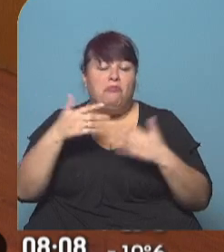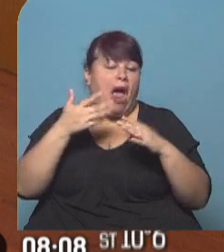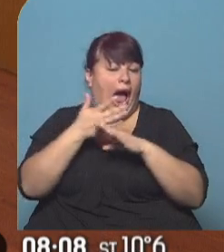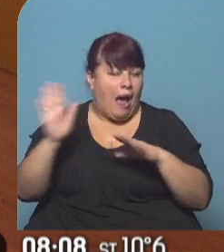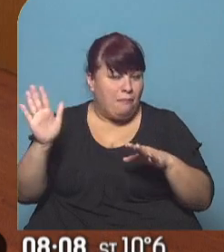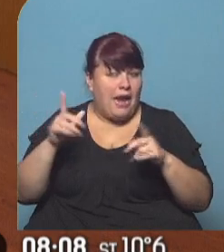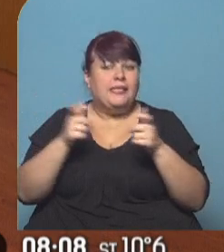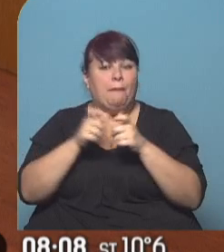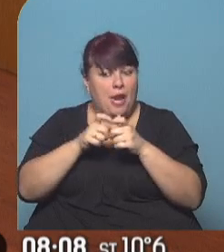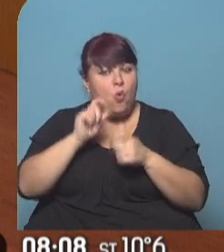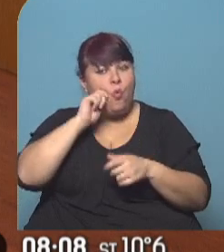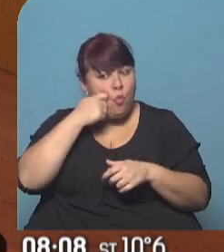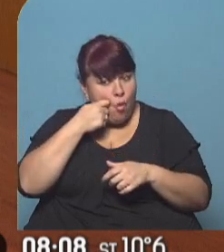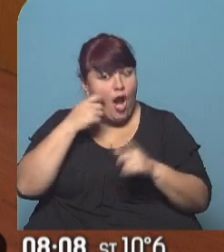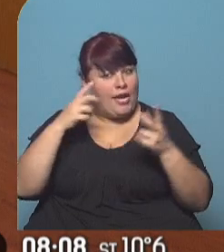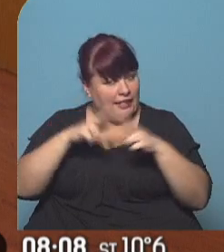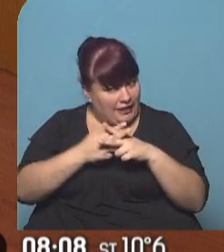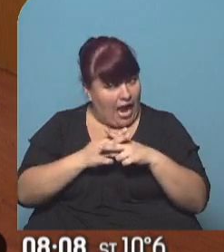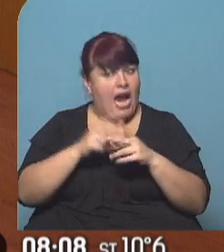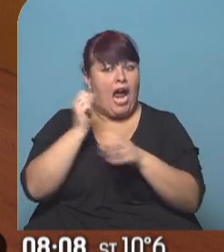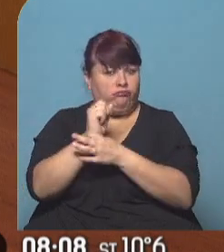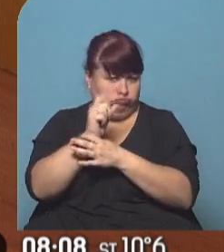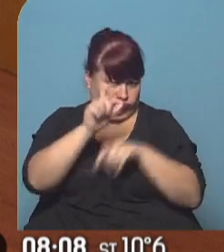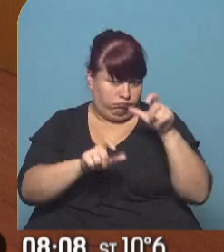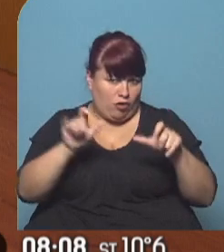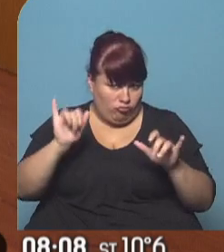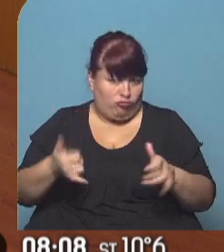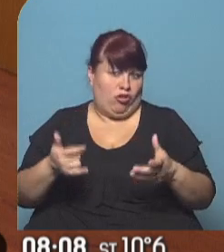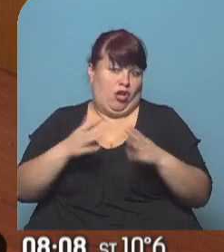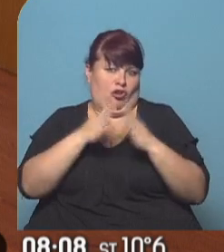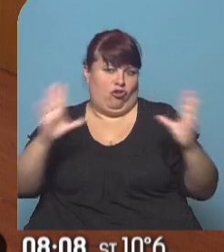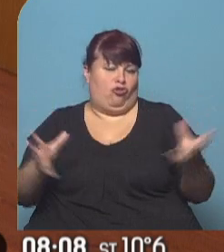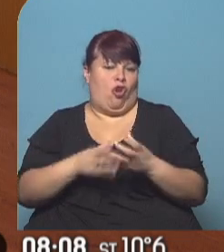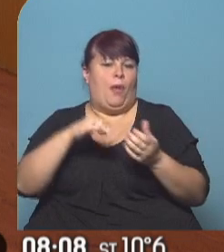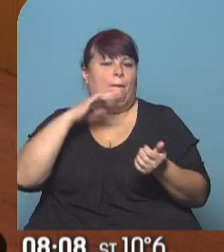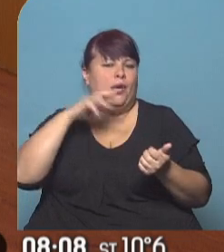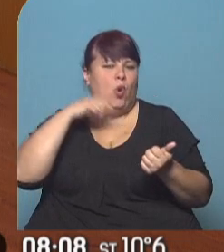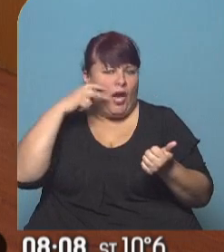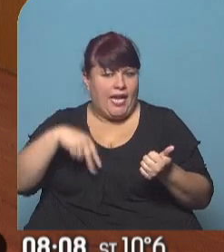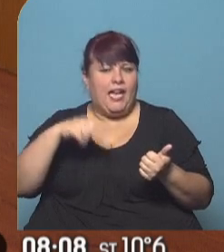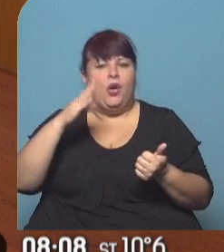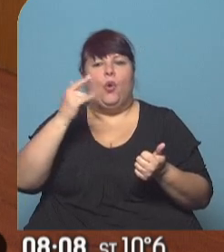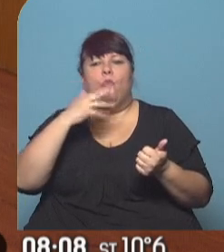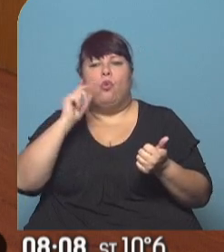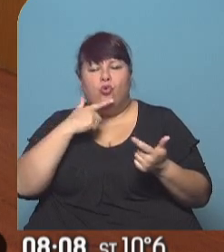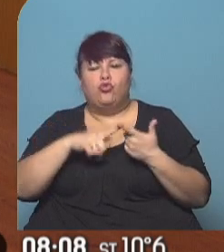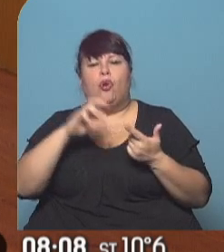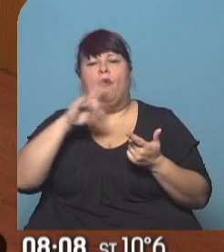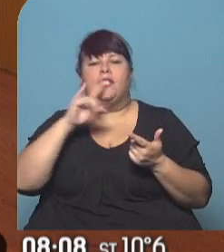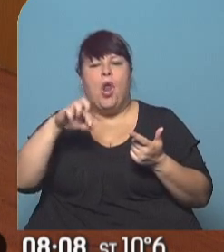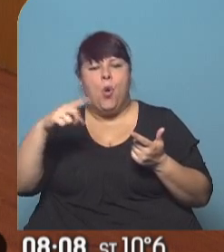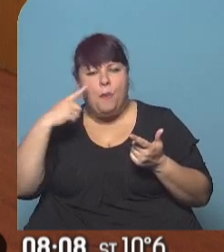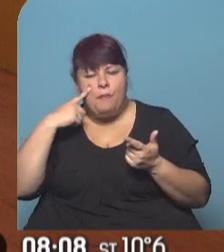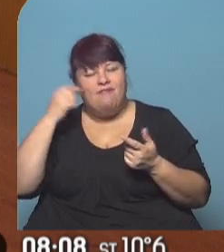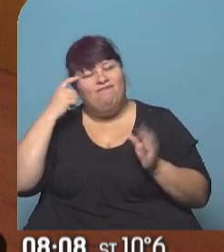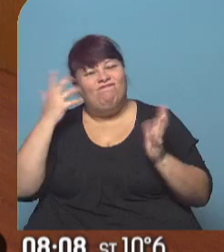más allá de que es una película con muy buenas cualidades técnicas y con un gran elenco que además completan Juan Minujín, Jimena Bustos, Carlos Portaluppi,